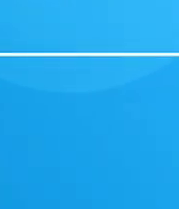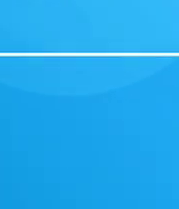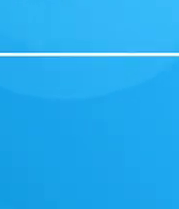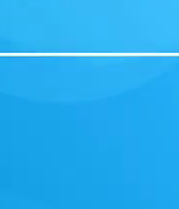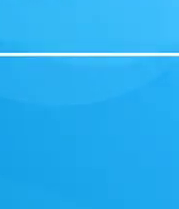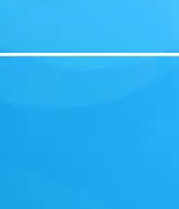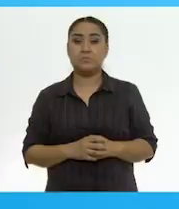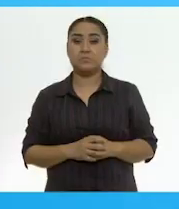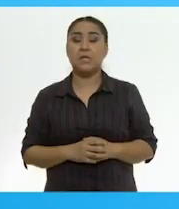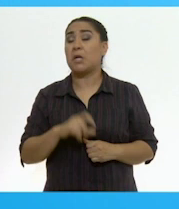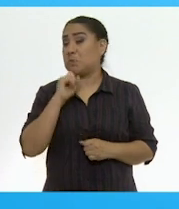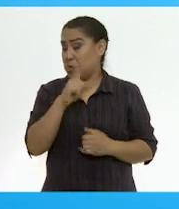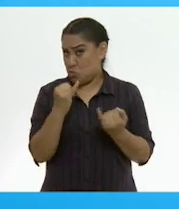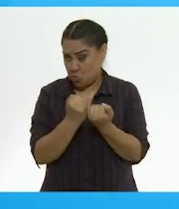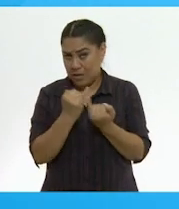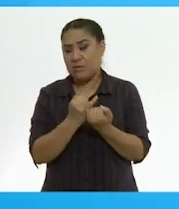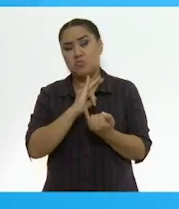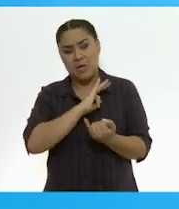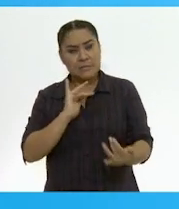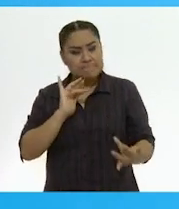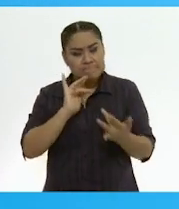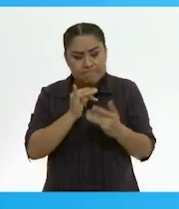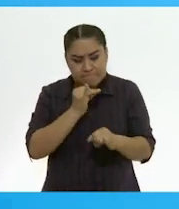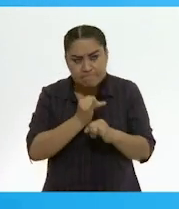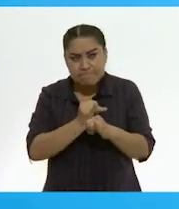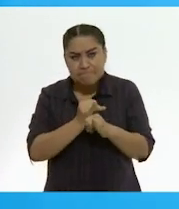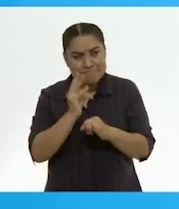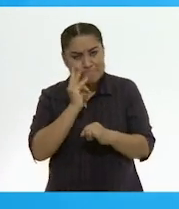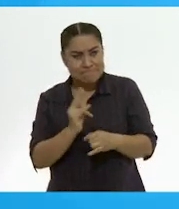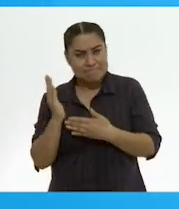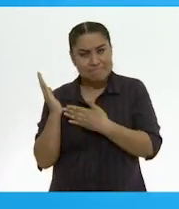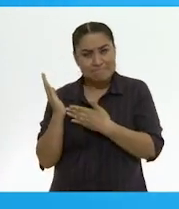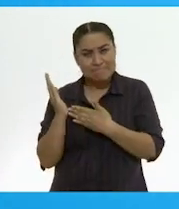También puedes encontrar los libros de texto en la página del Conalitej.